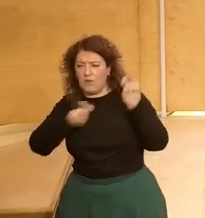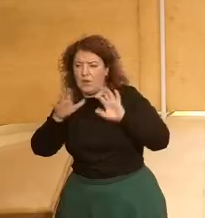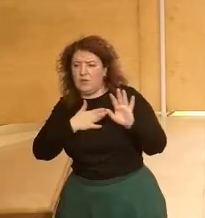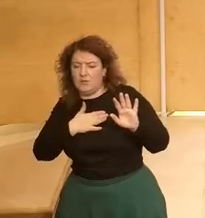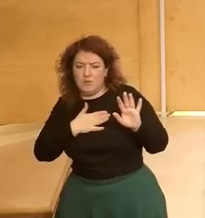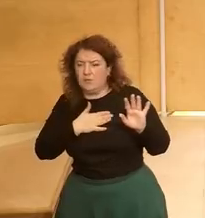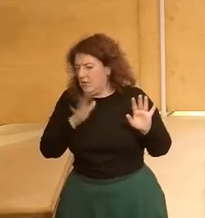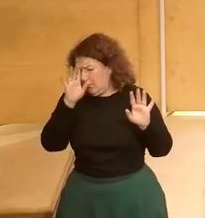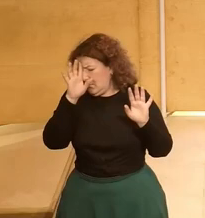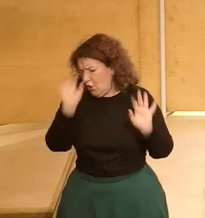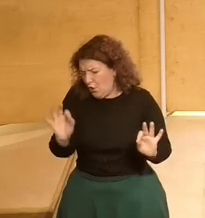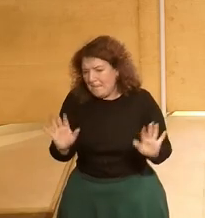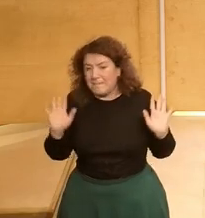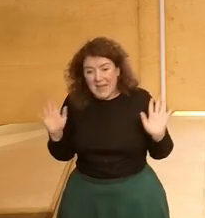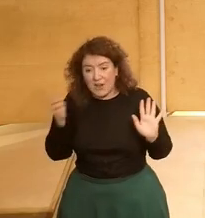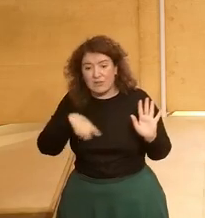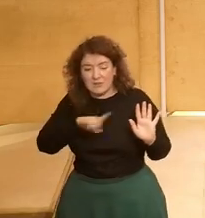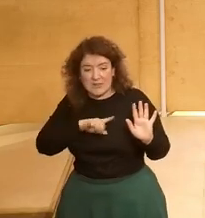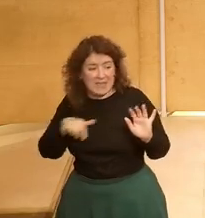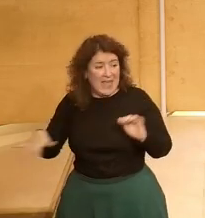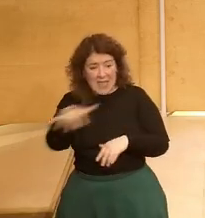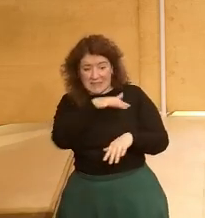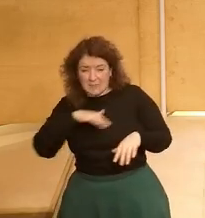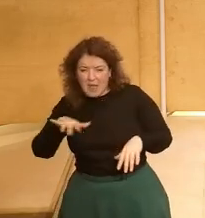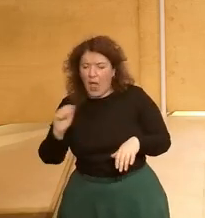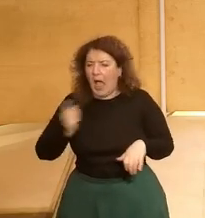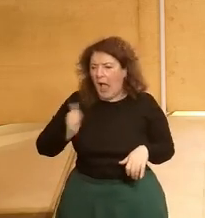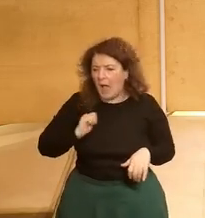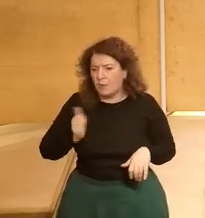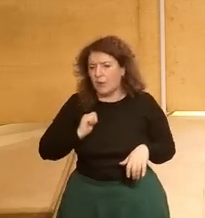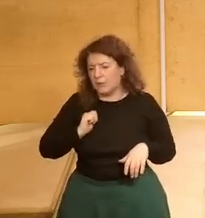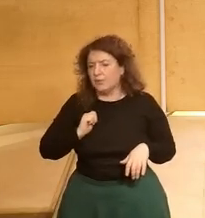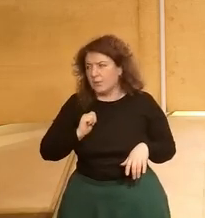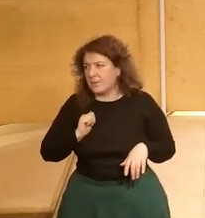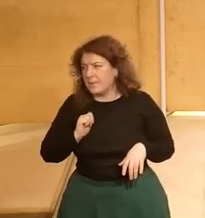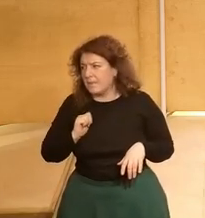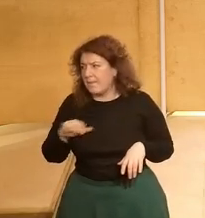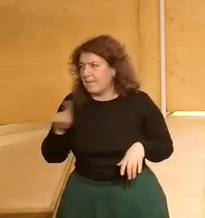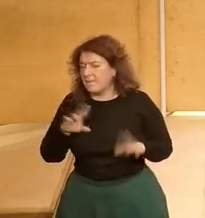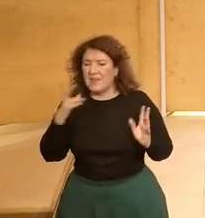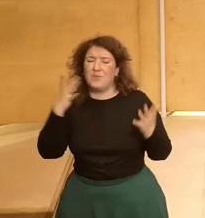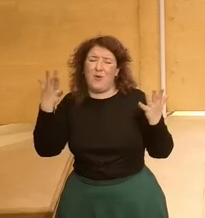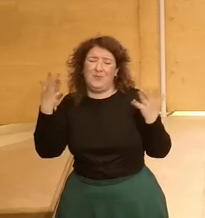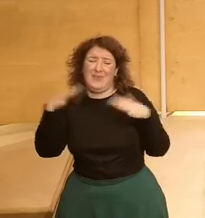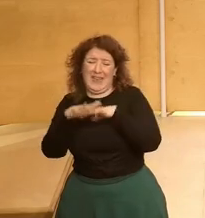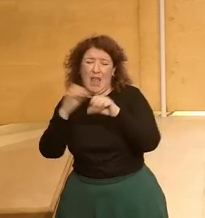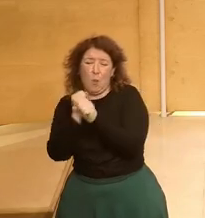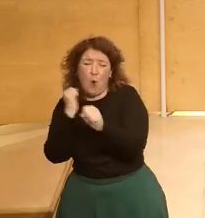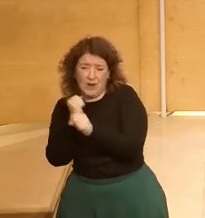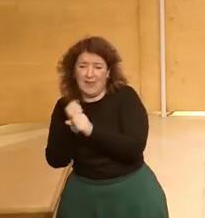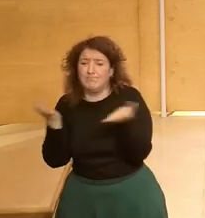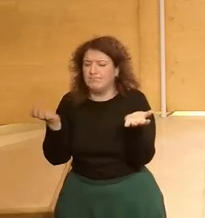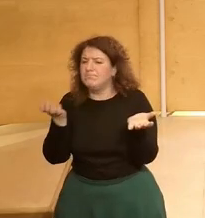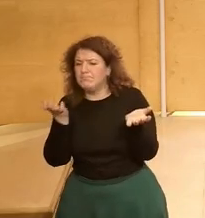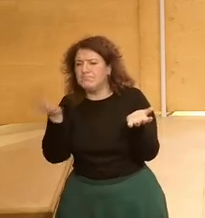eso está claro pero asistir a este tipo de espacios aprovechar lo que bien llamamos los networking muchas veces